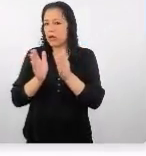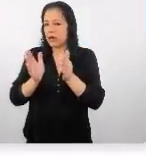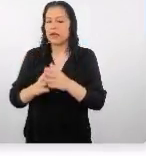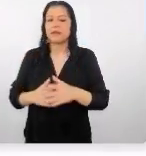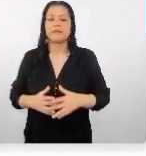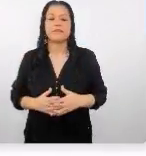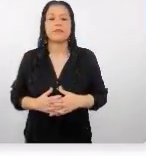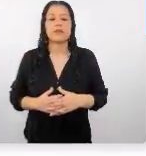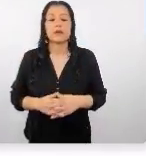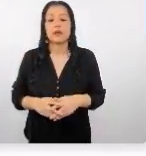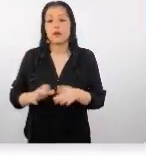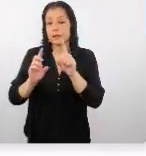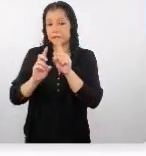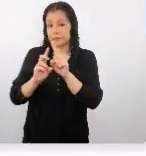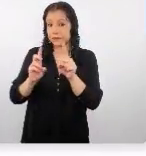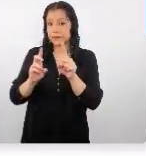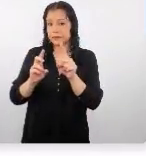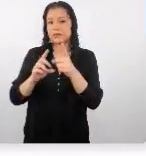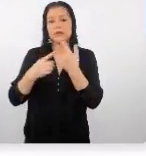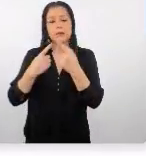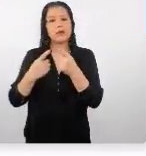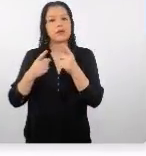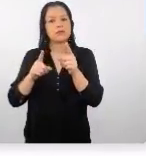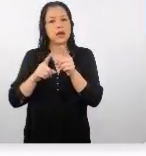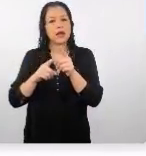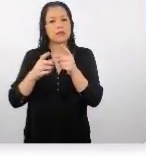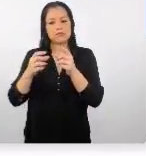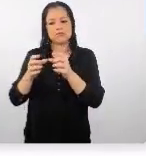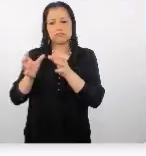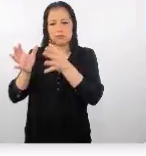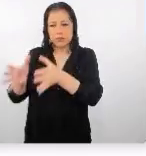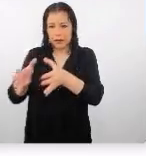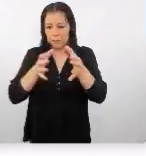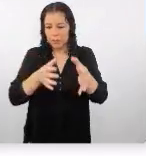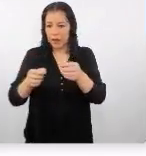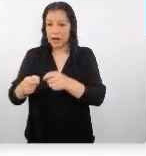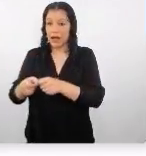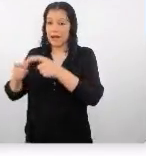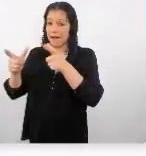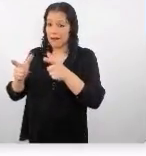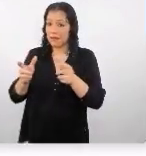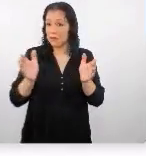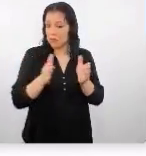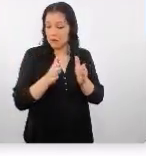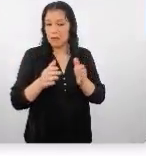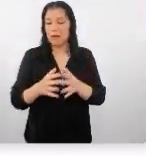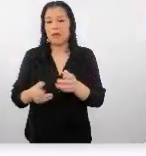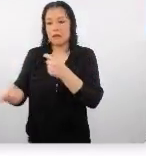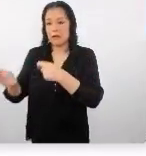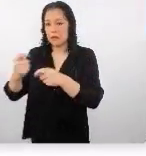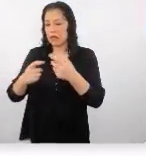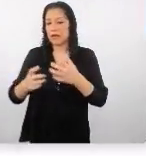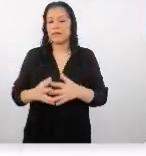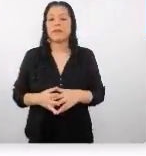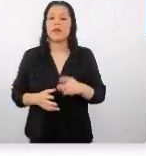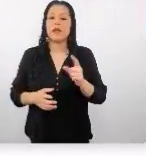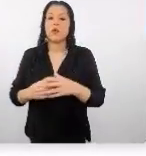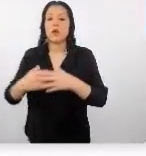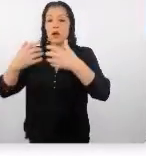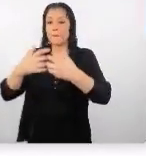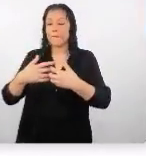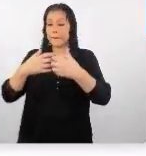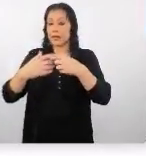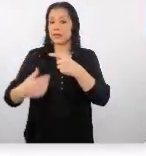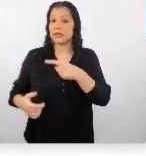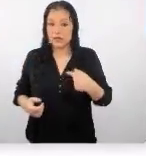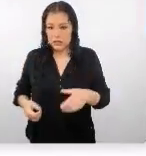hay tanto mayoristas y minoristas ahora bien una agencia china que